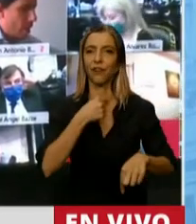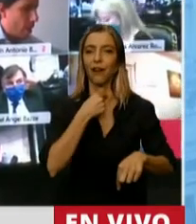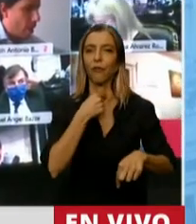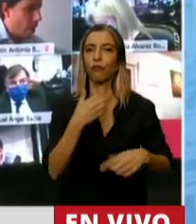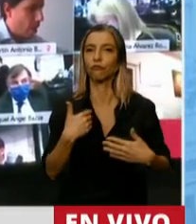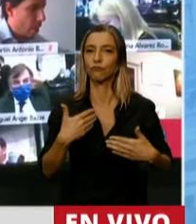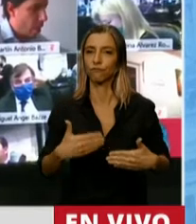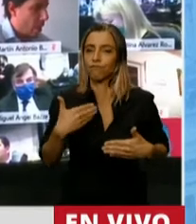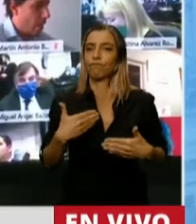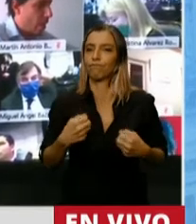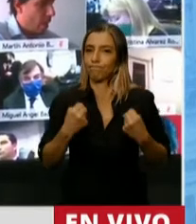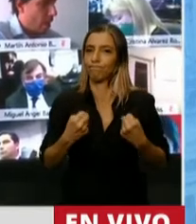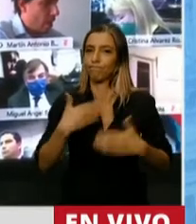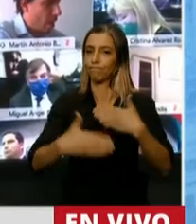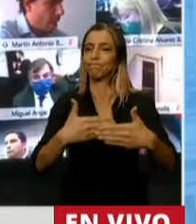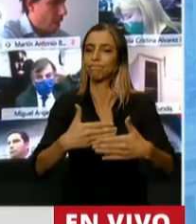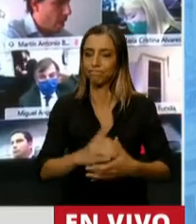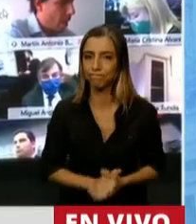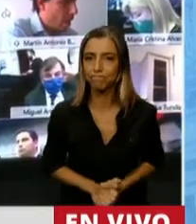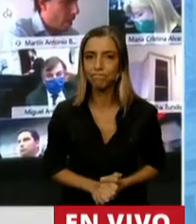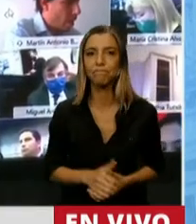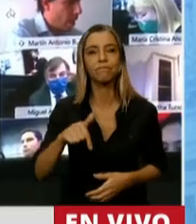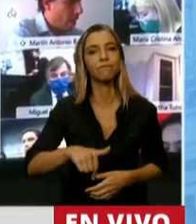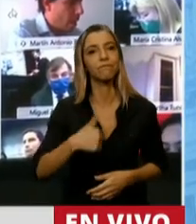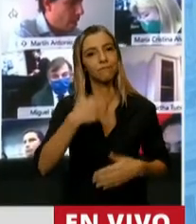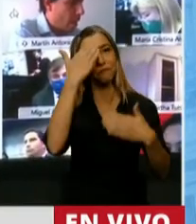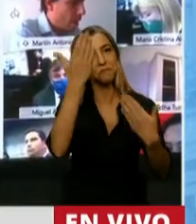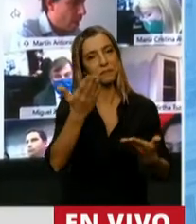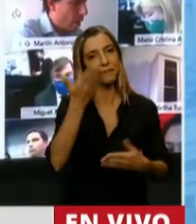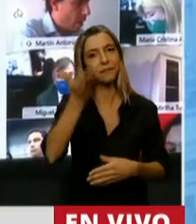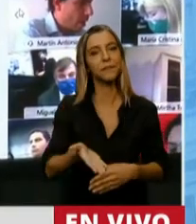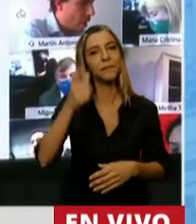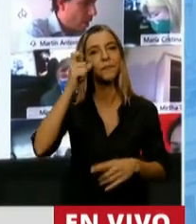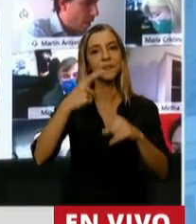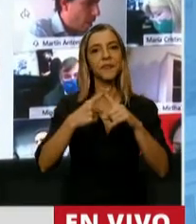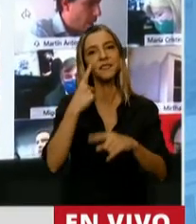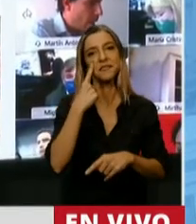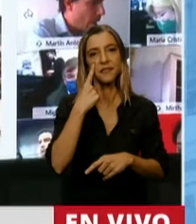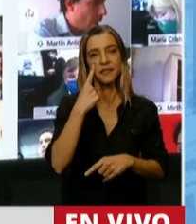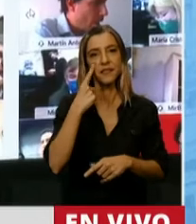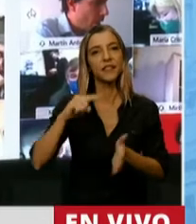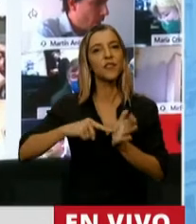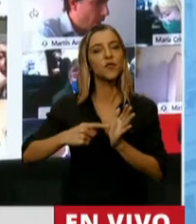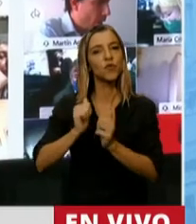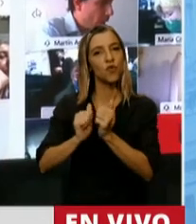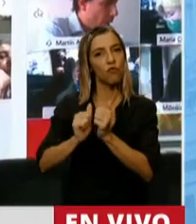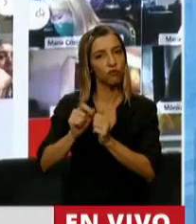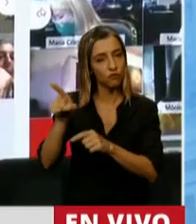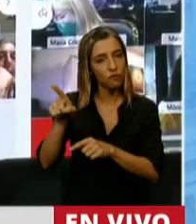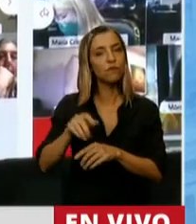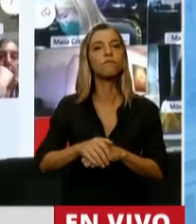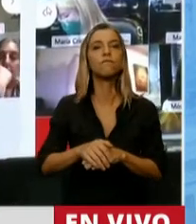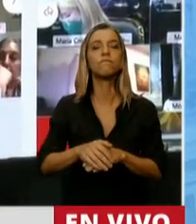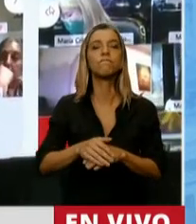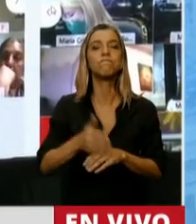a un hombre, ex intendente de la ciudad de Rosario, que a los 81 años falleció